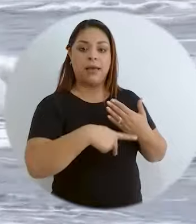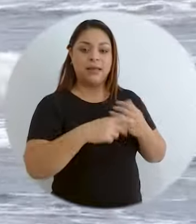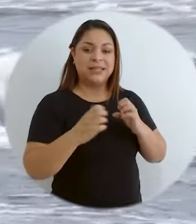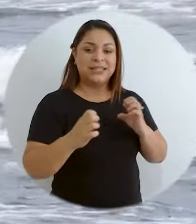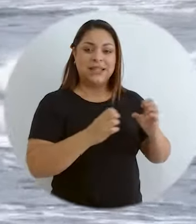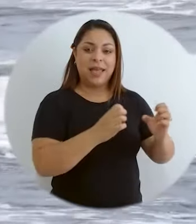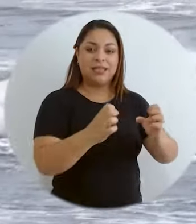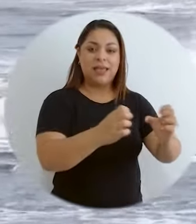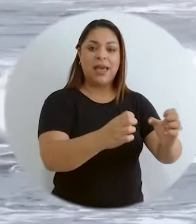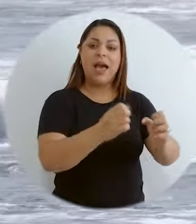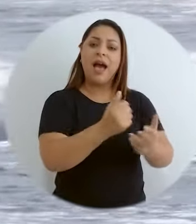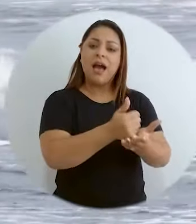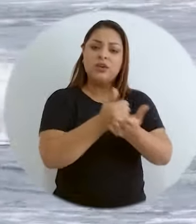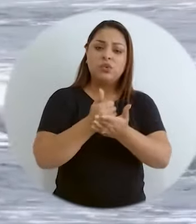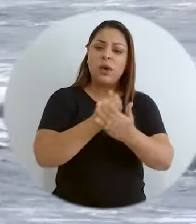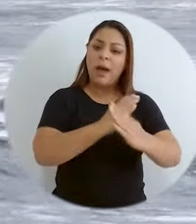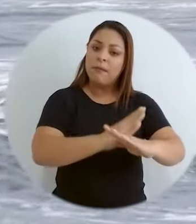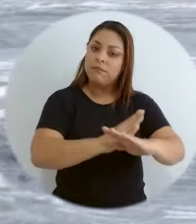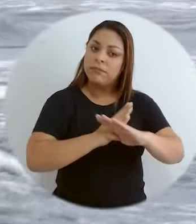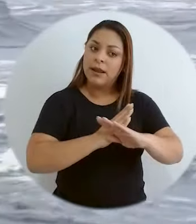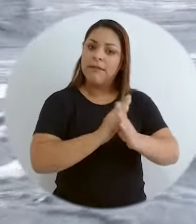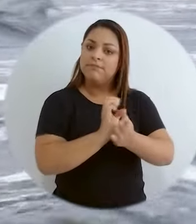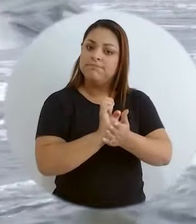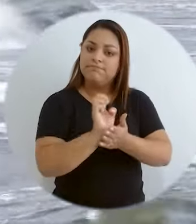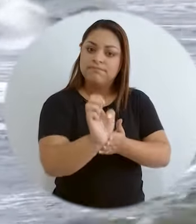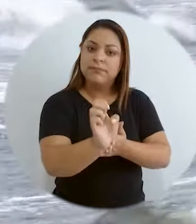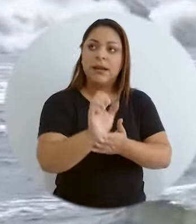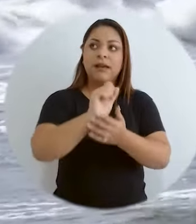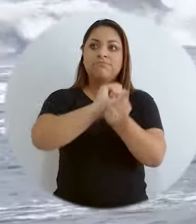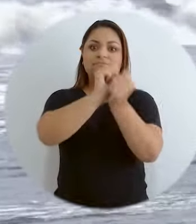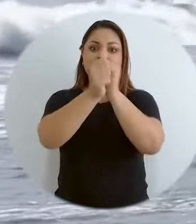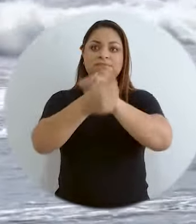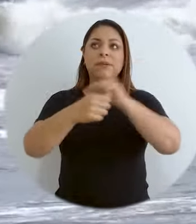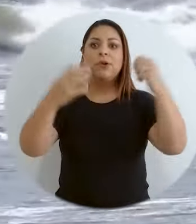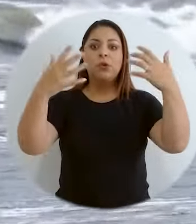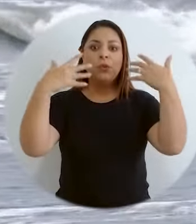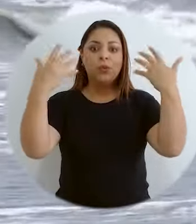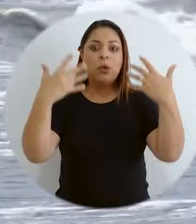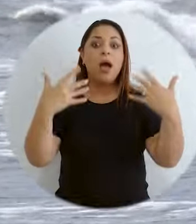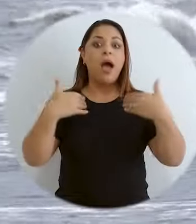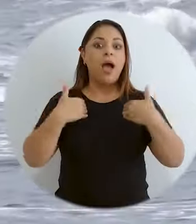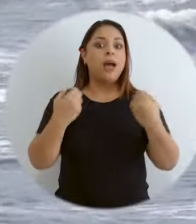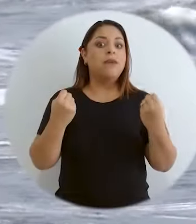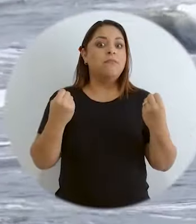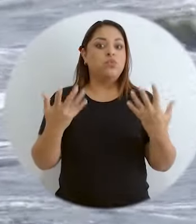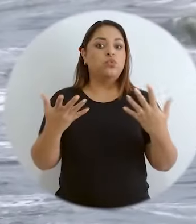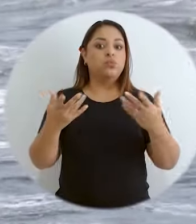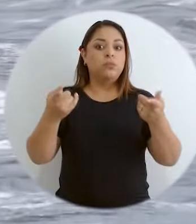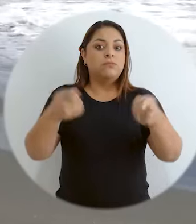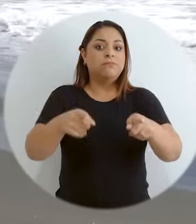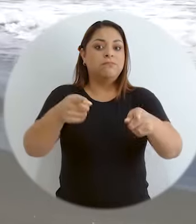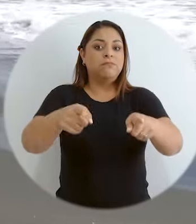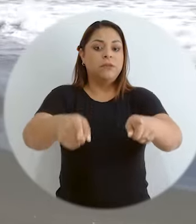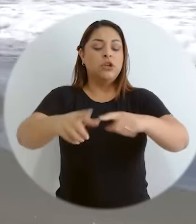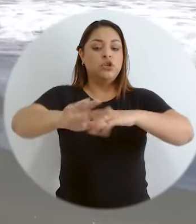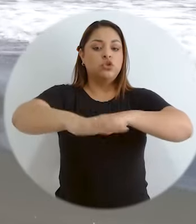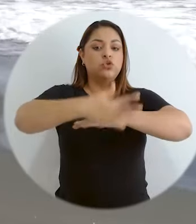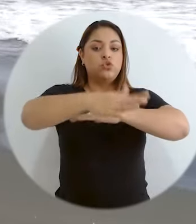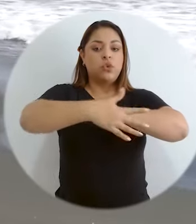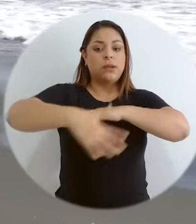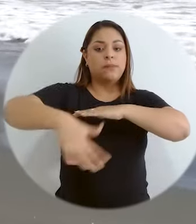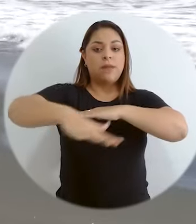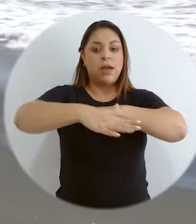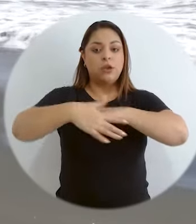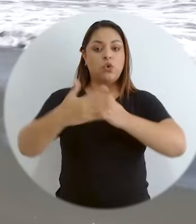que el cambio climático esté incidiendo directamente sobre muchas de las condiciones que se producen en la zona marino-costera y que